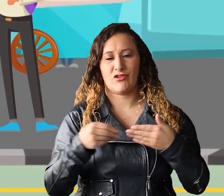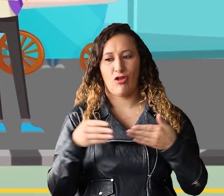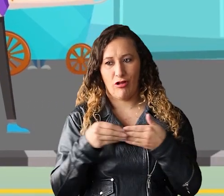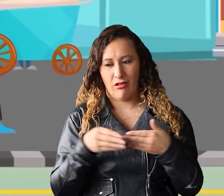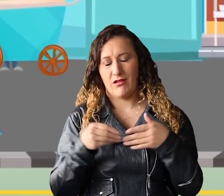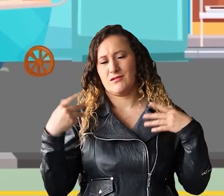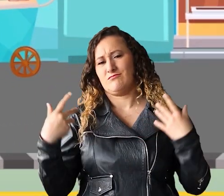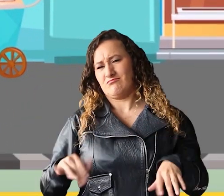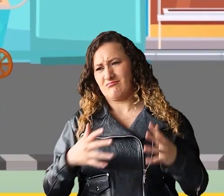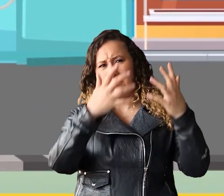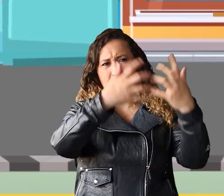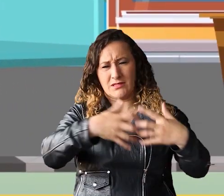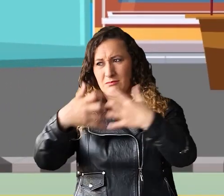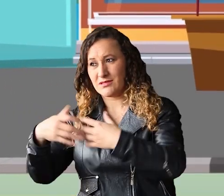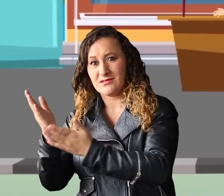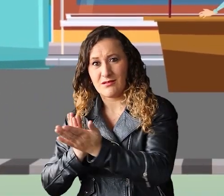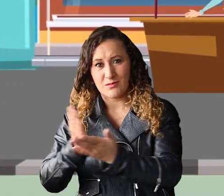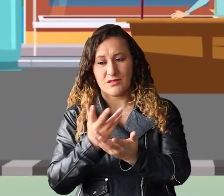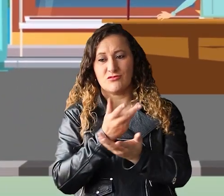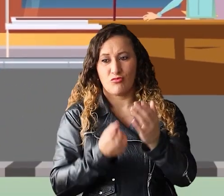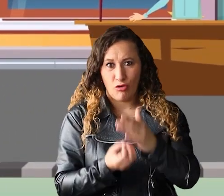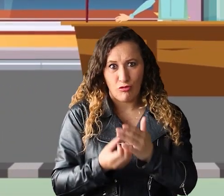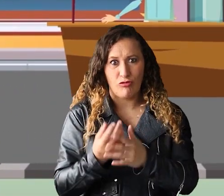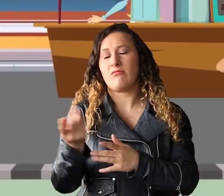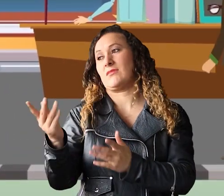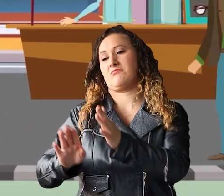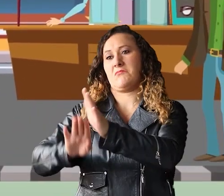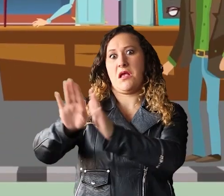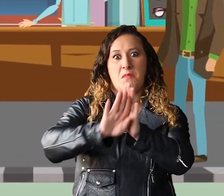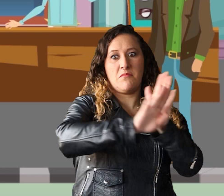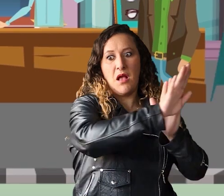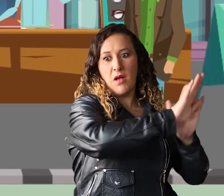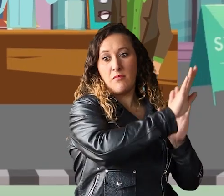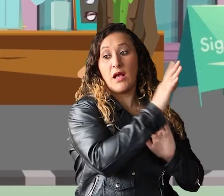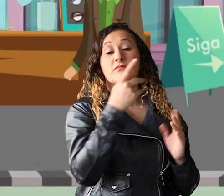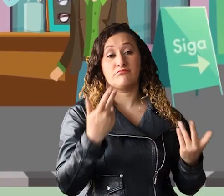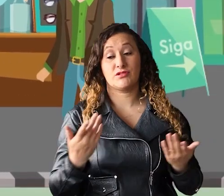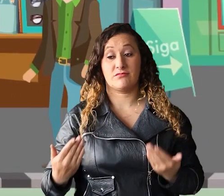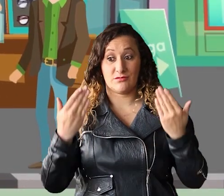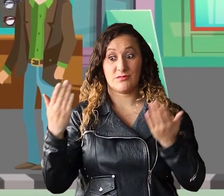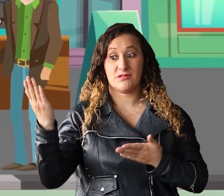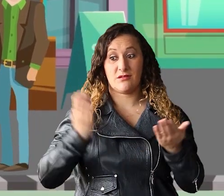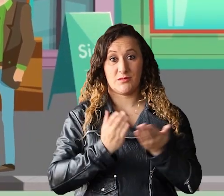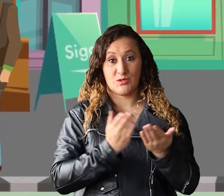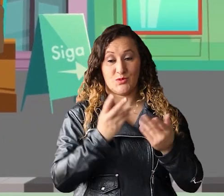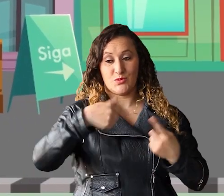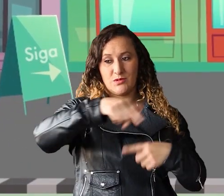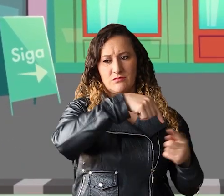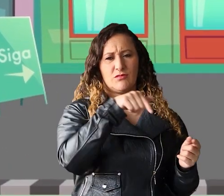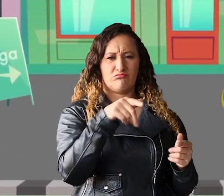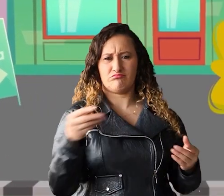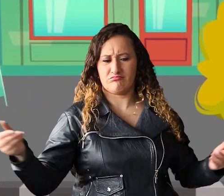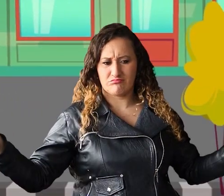emprendimientos y empresas que ofrecen servicios a los turistas o que proveen insumos para el turismo. Se proyecta que este